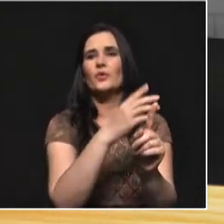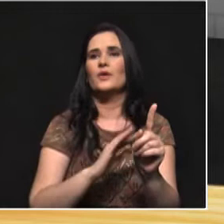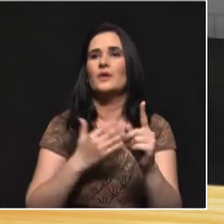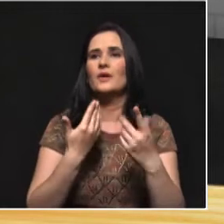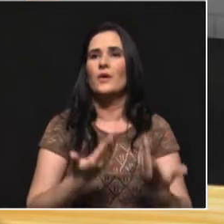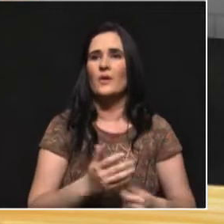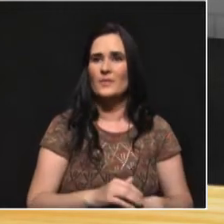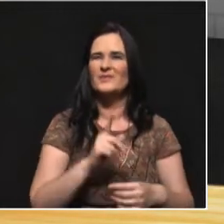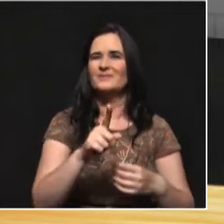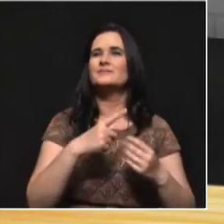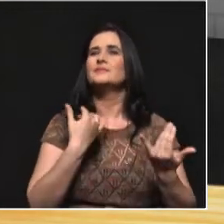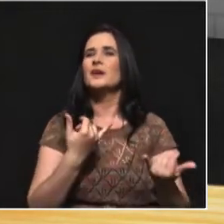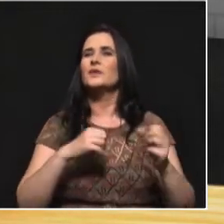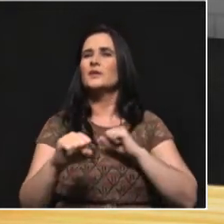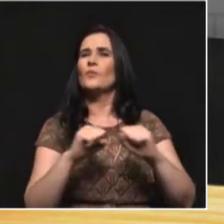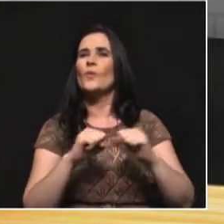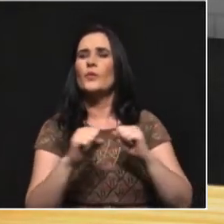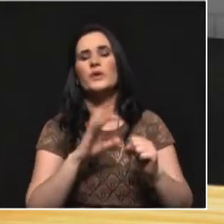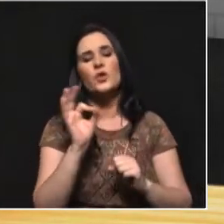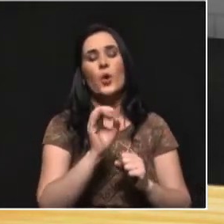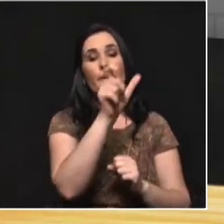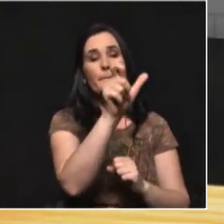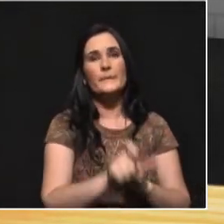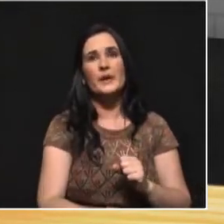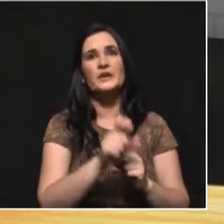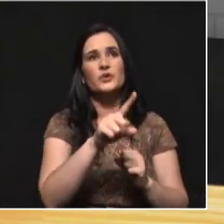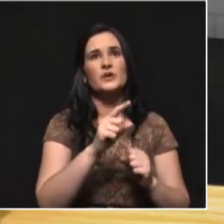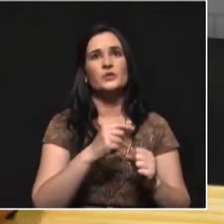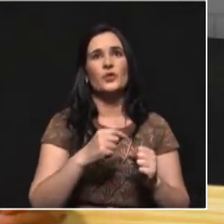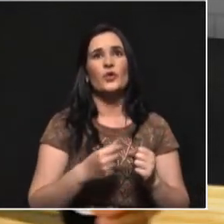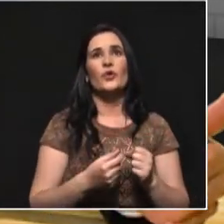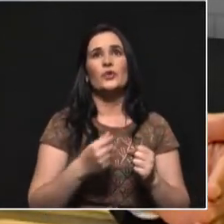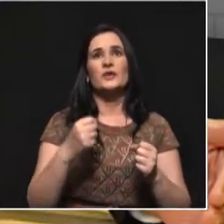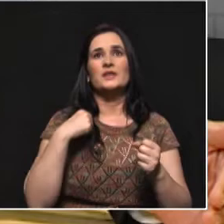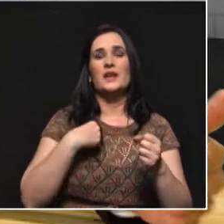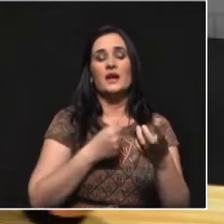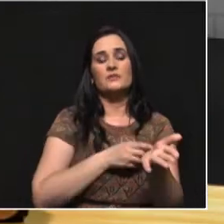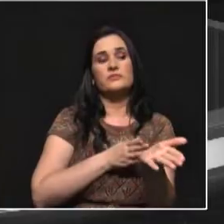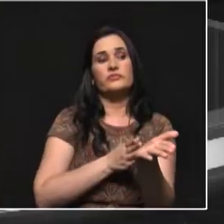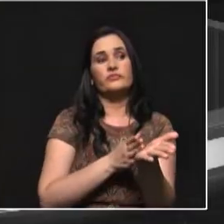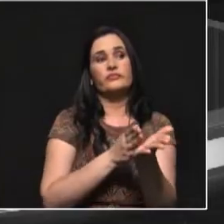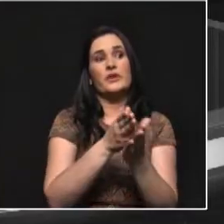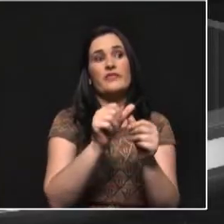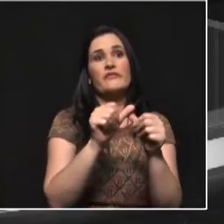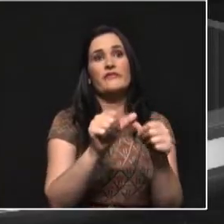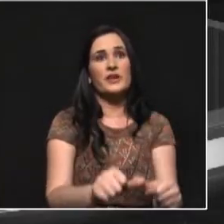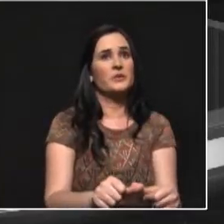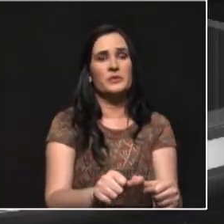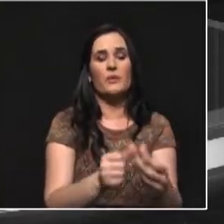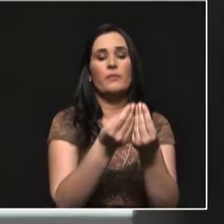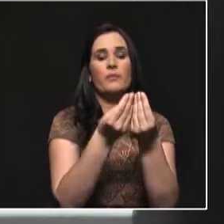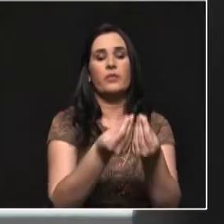movimientos y este tipo de personajes no tienen una larga duración en la política. Desaparecen.